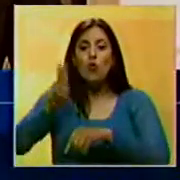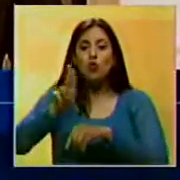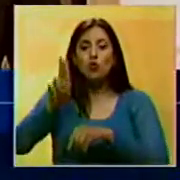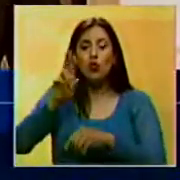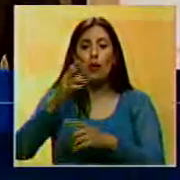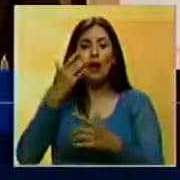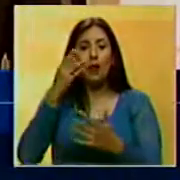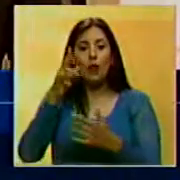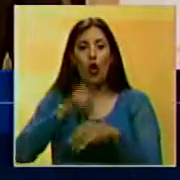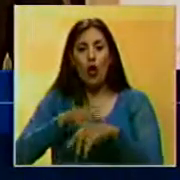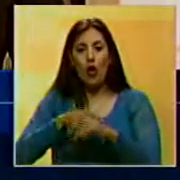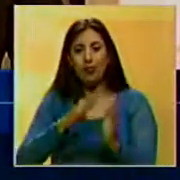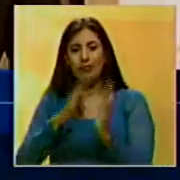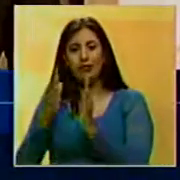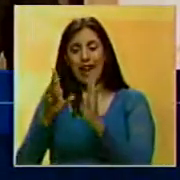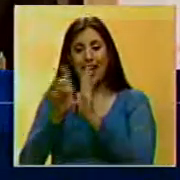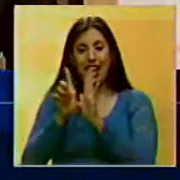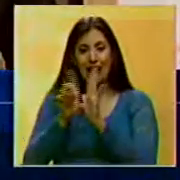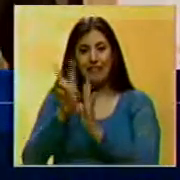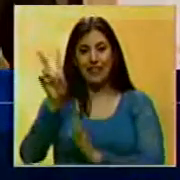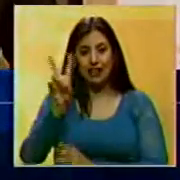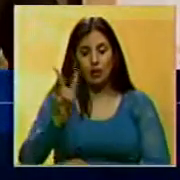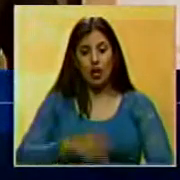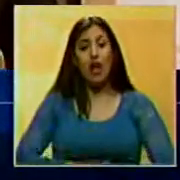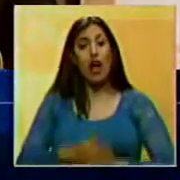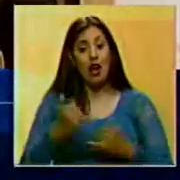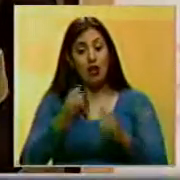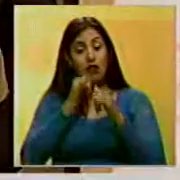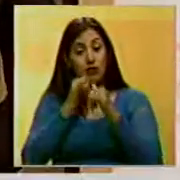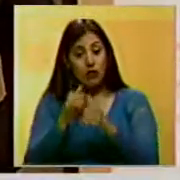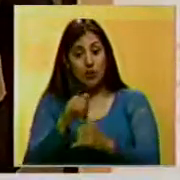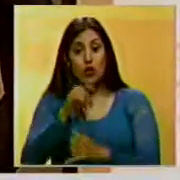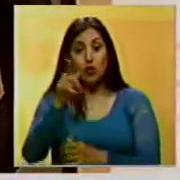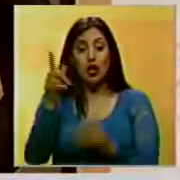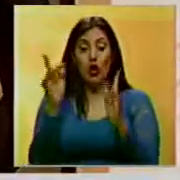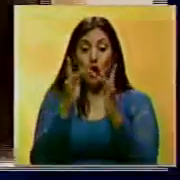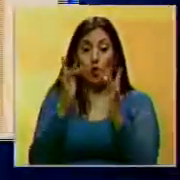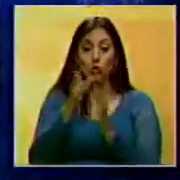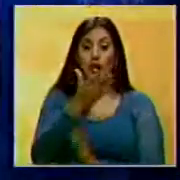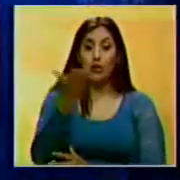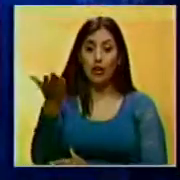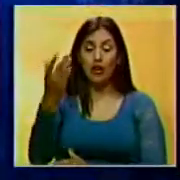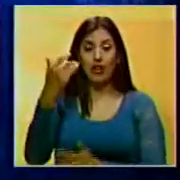horario de la hora legal venezolana. La información que tenemos a esta hora, nosotros regresamos con ustedes a los estudios. Gracias.